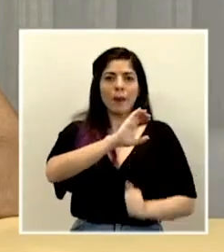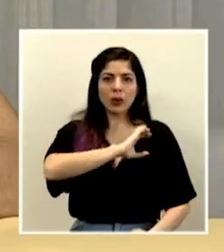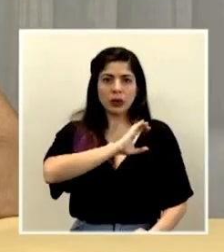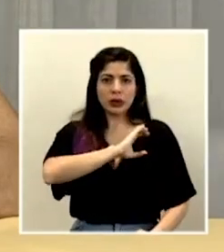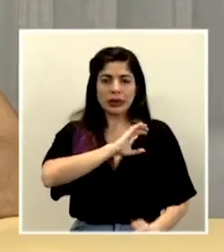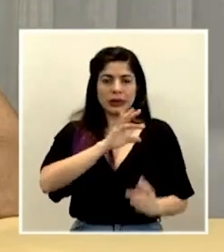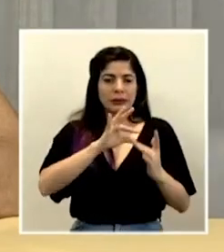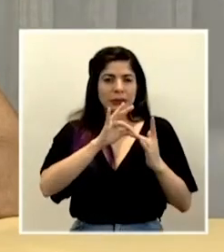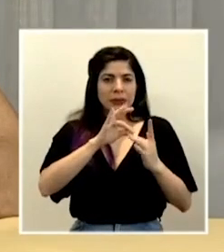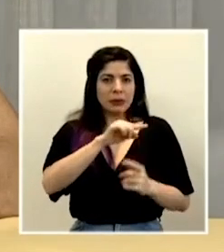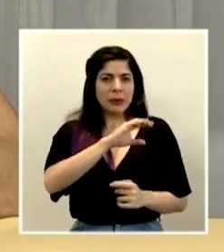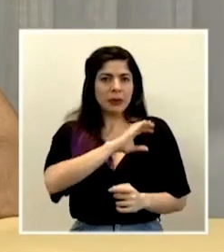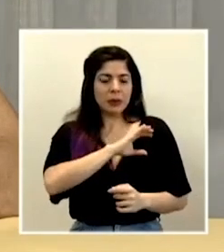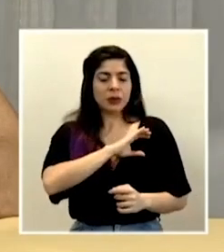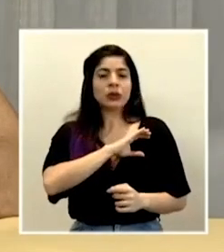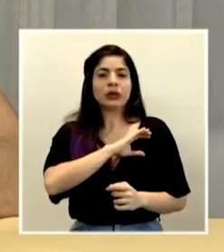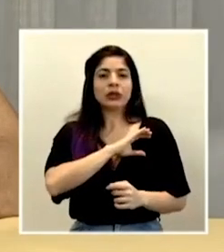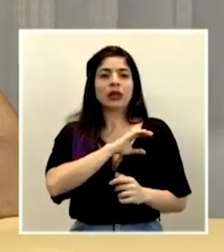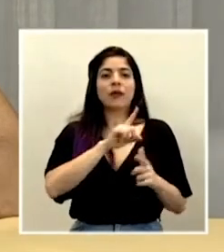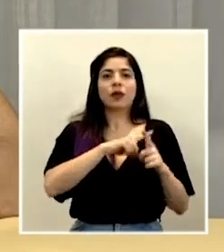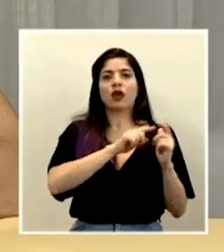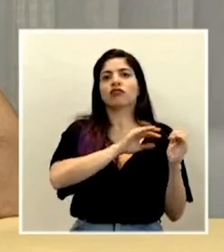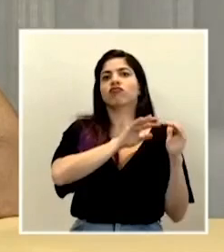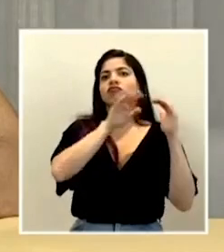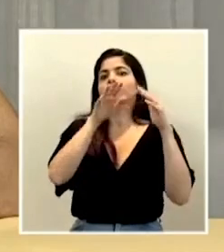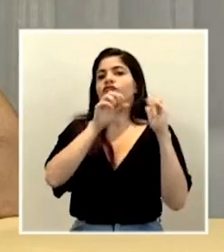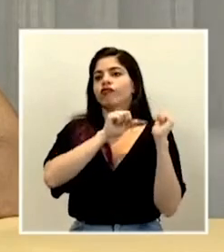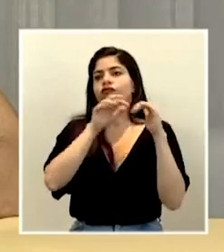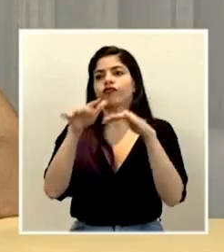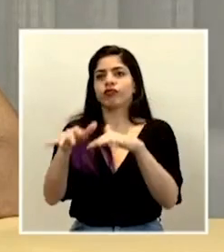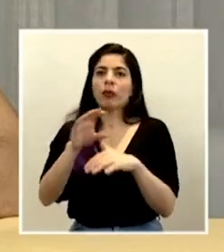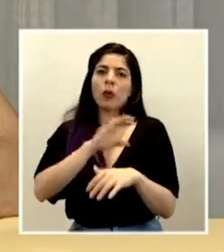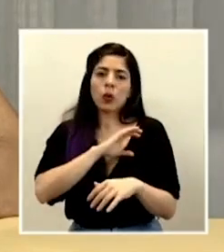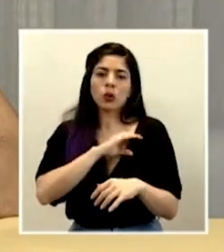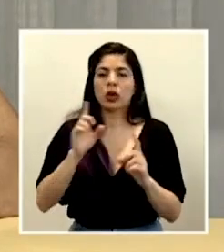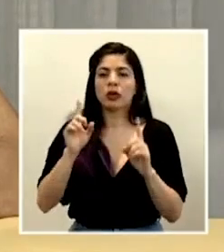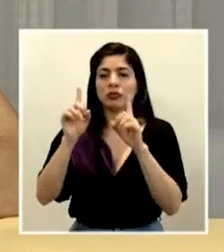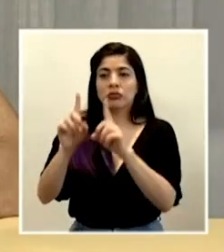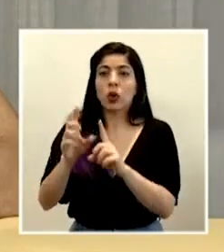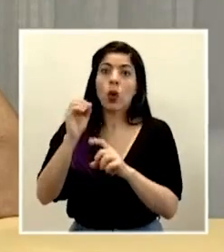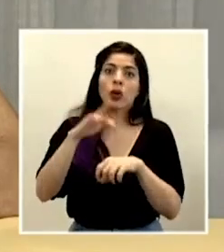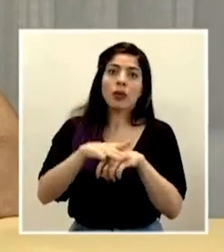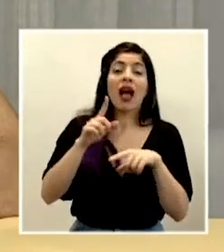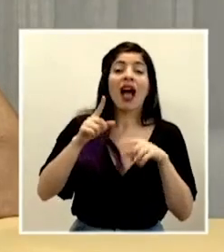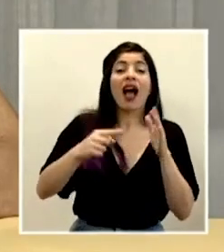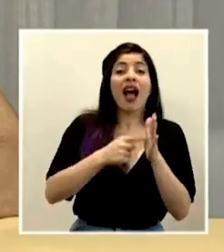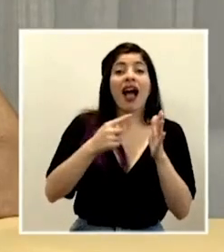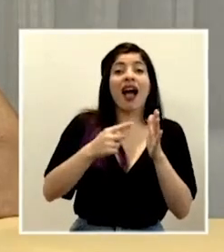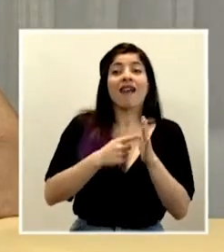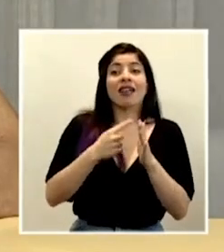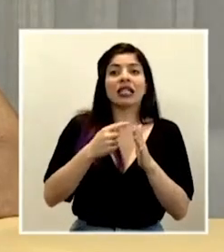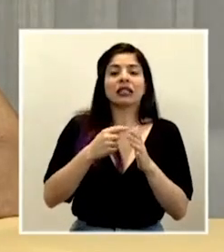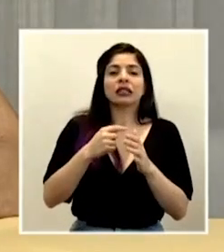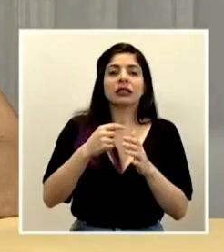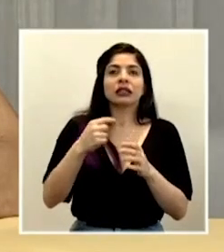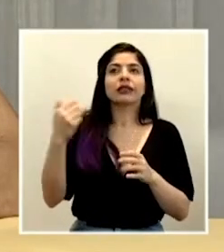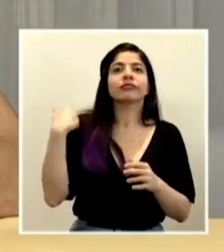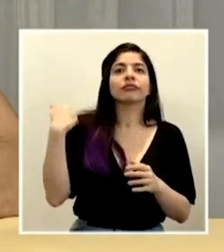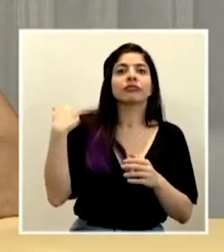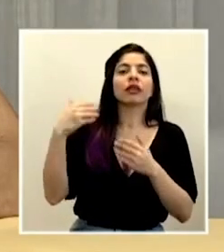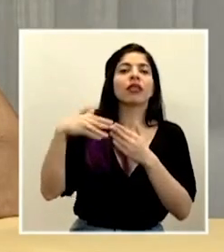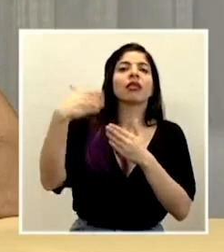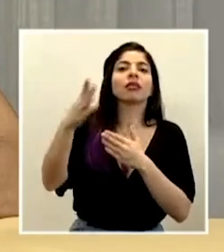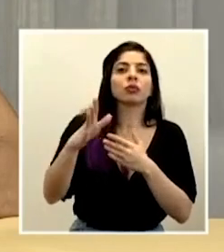principalmente y se hace el despliegue, en caso que nos demos cuenta oportunamente, muchos de esos eventos no trascienden, sino cuando ya se han